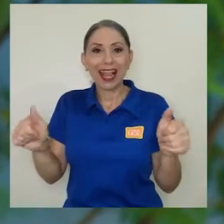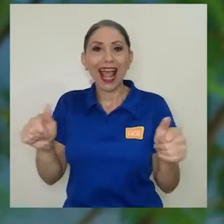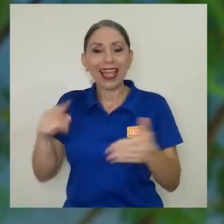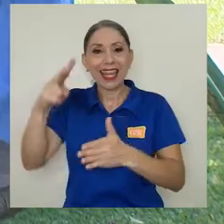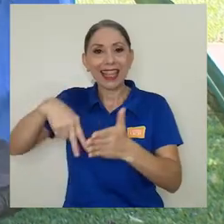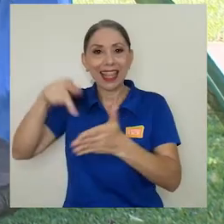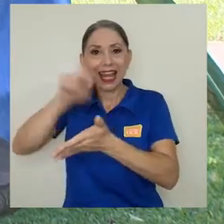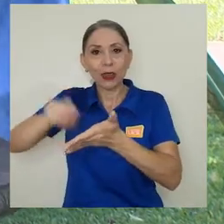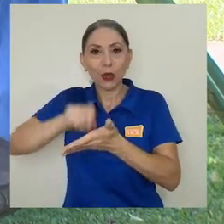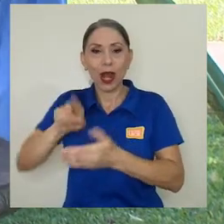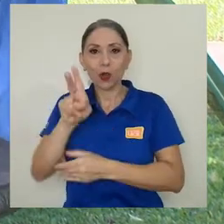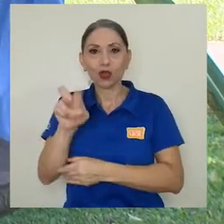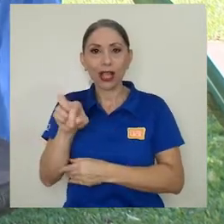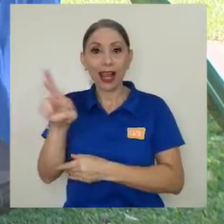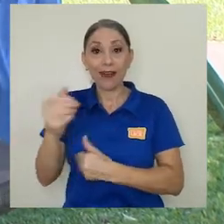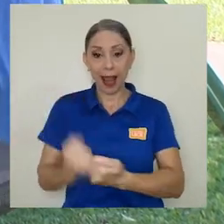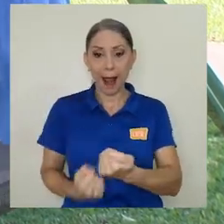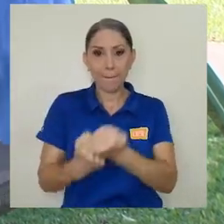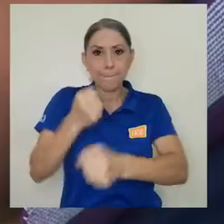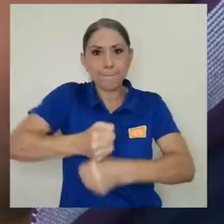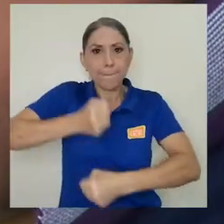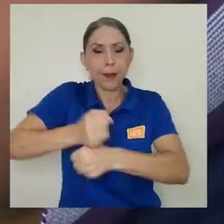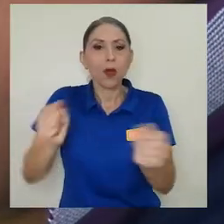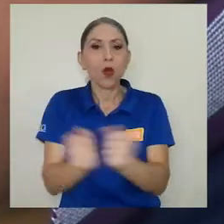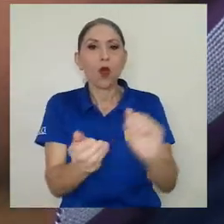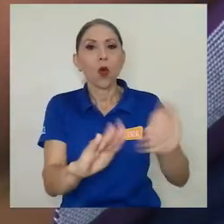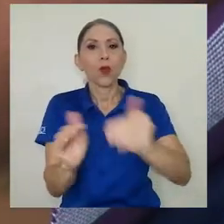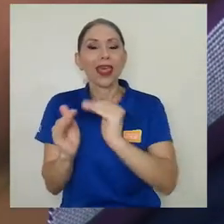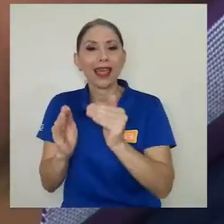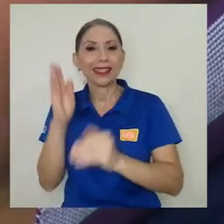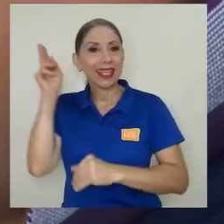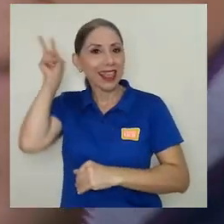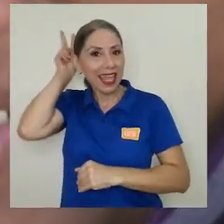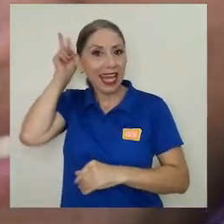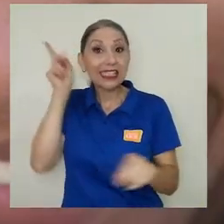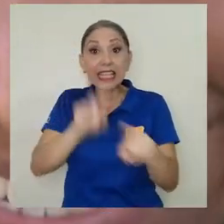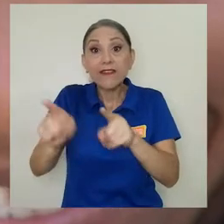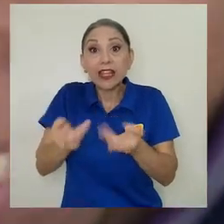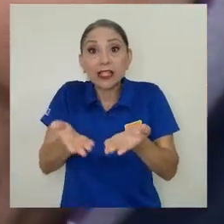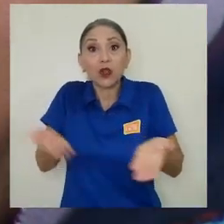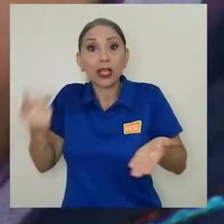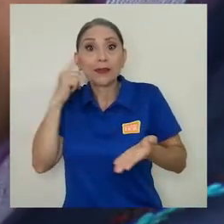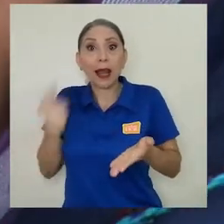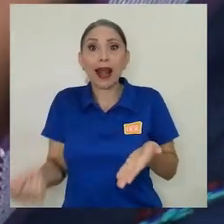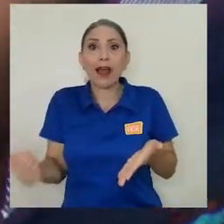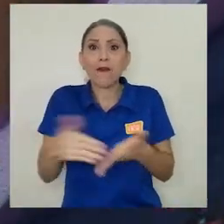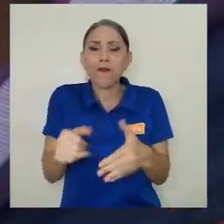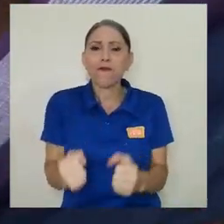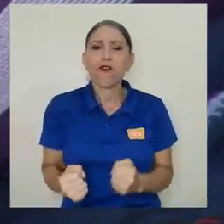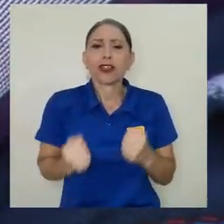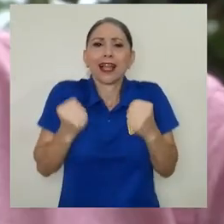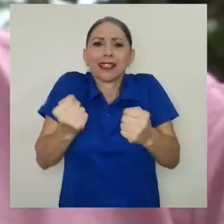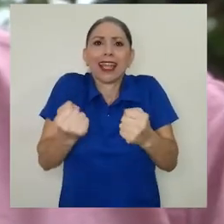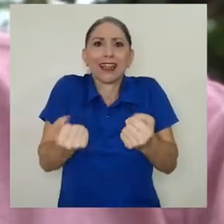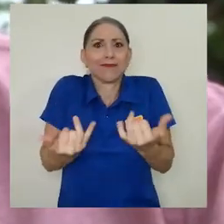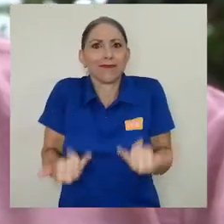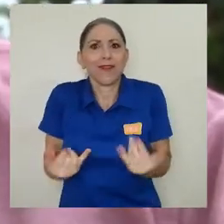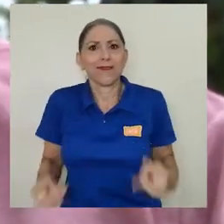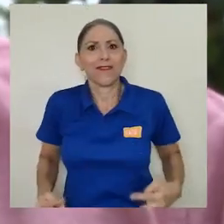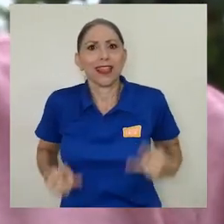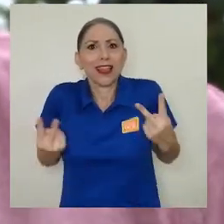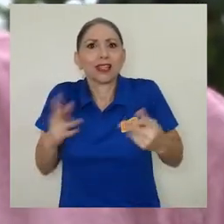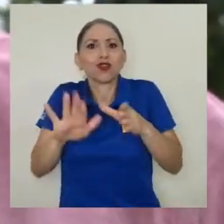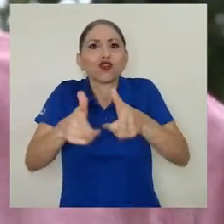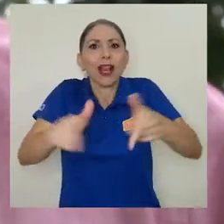UCR, han aportado a las comunidades indígenas distintos recursos para fortalecer y revitalizar sus lenguas y tradiciones, así como